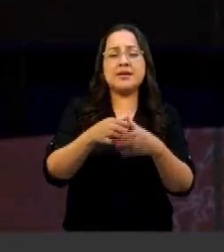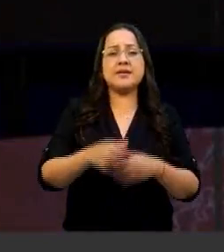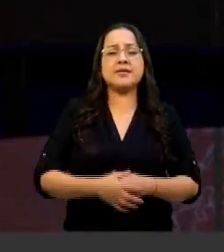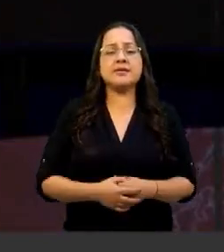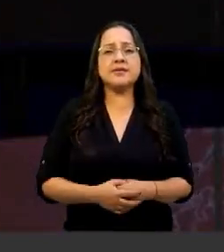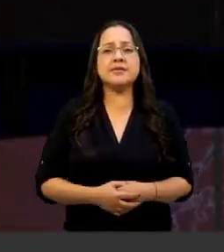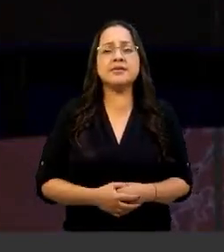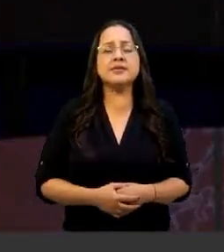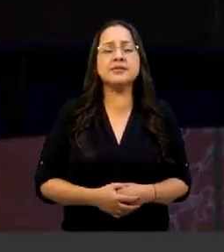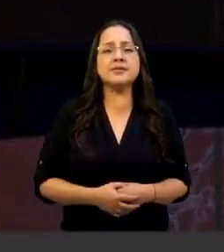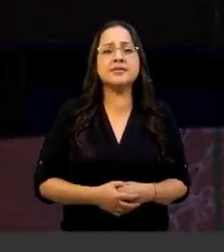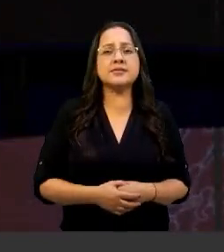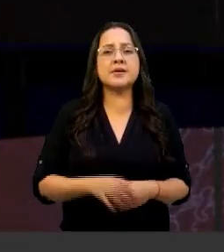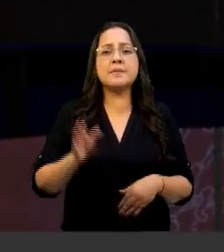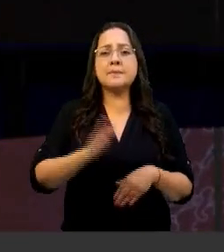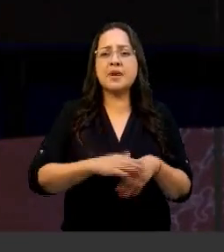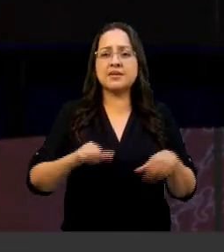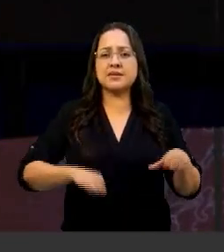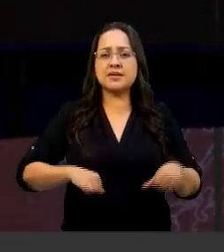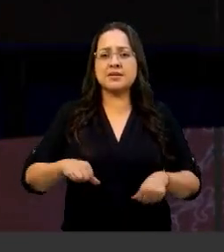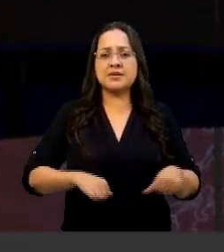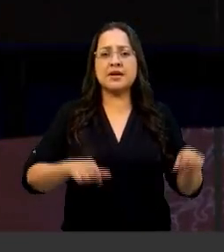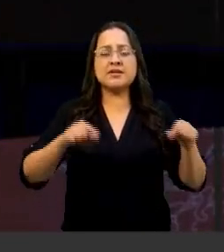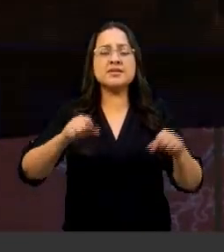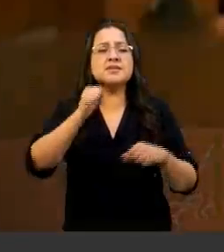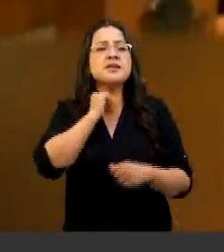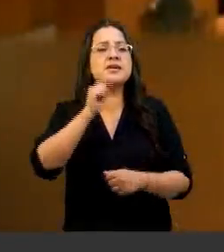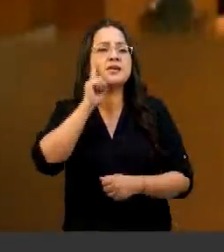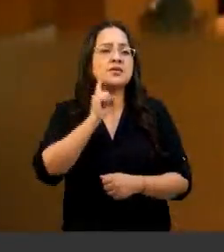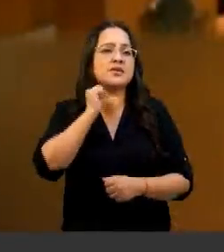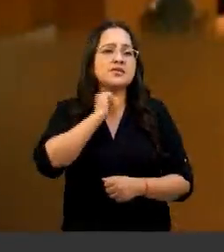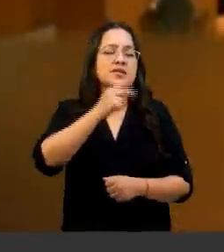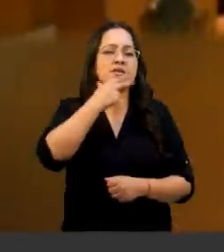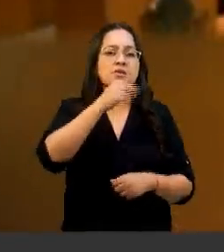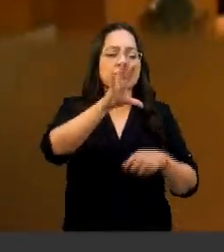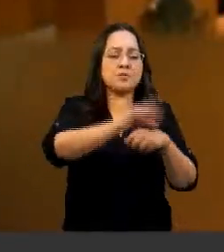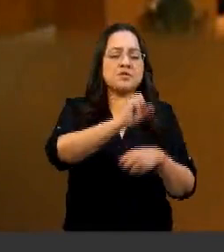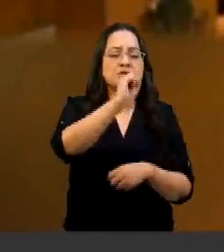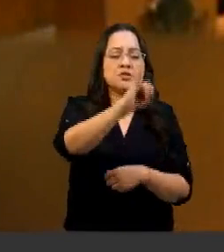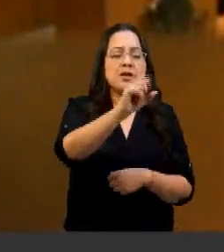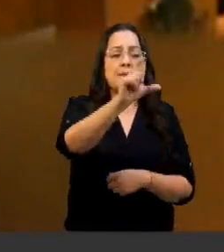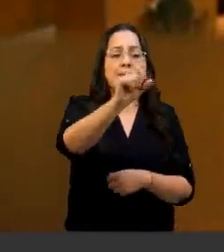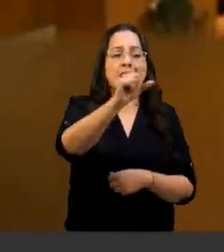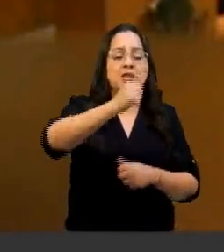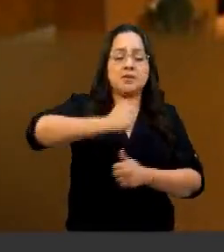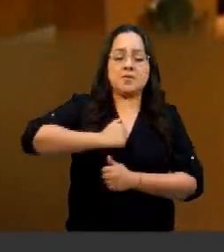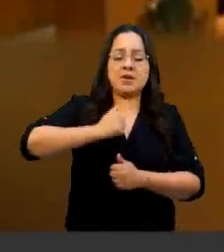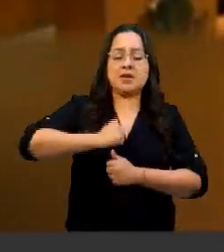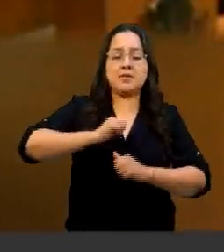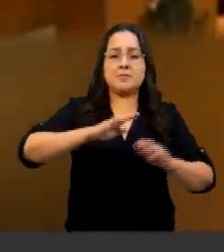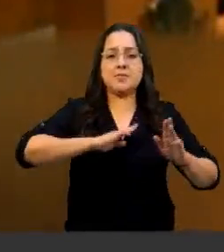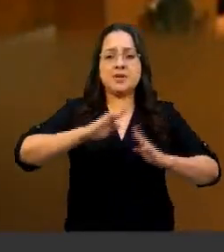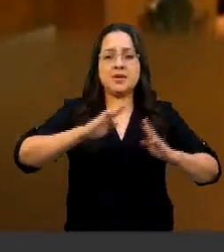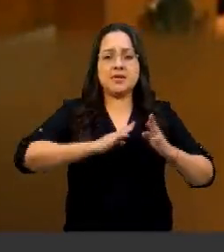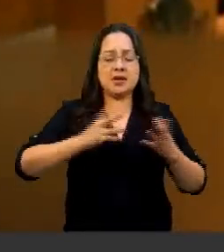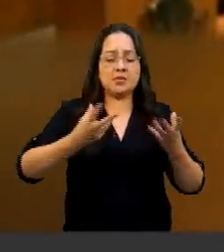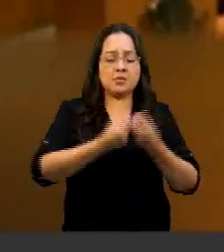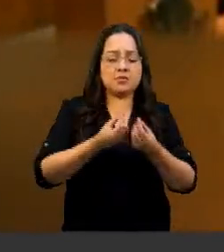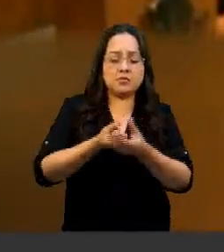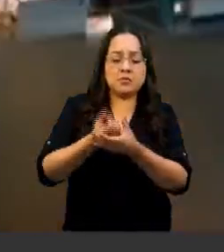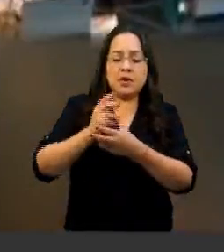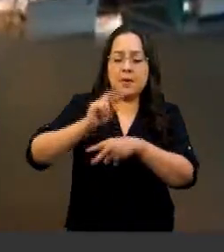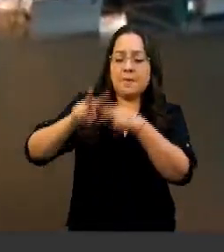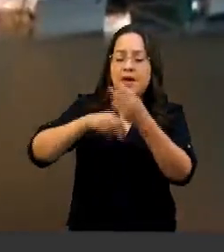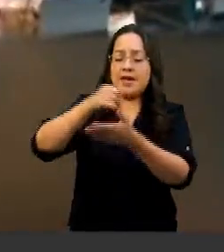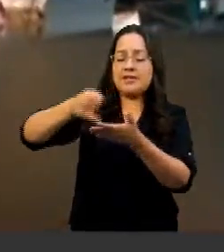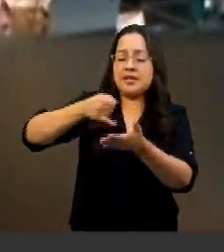Vámonos con más trabajo porque senadoras y senadores aprobaron la salida de 20 elementos de la delegación de tropas nacionales a la isla de